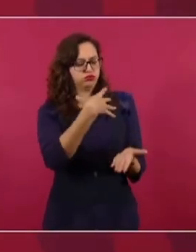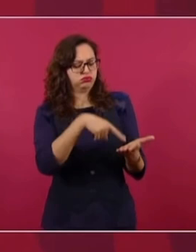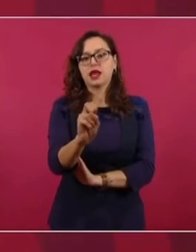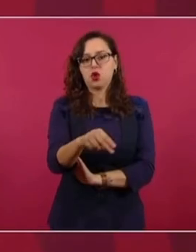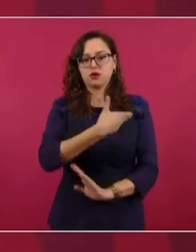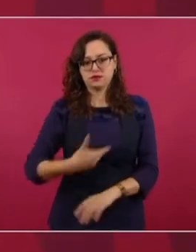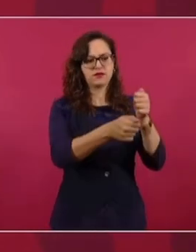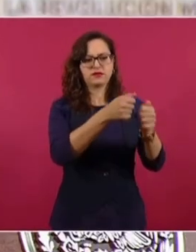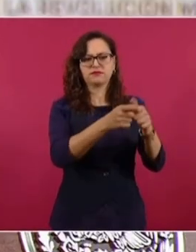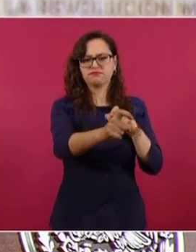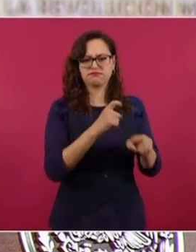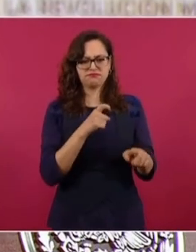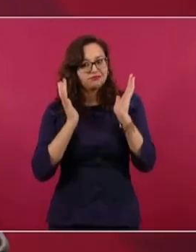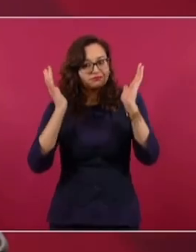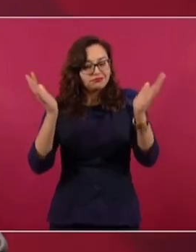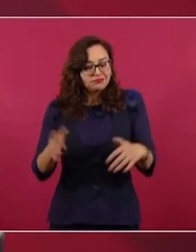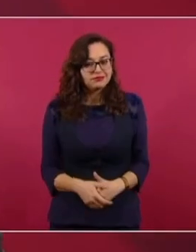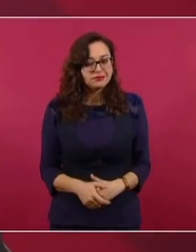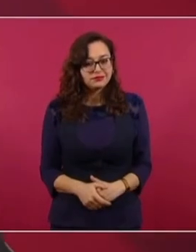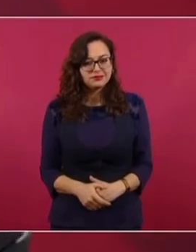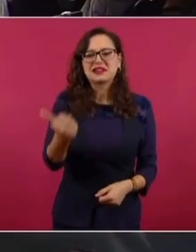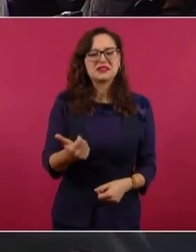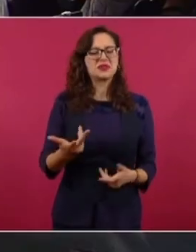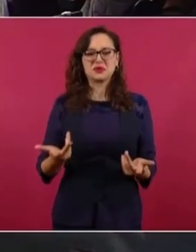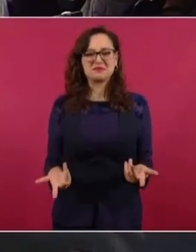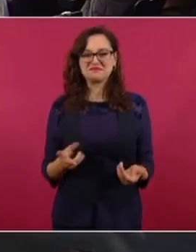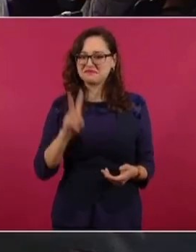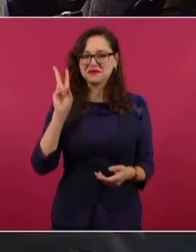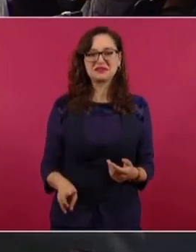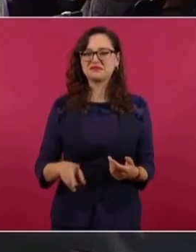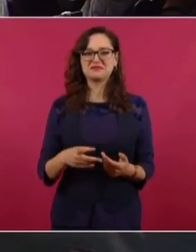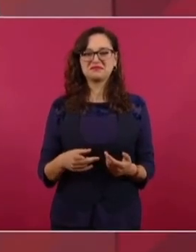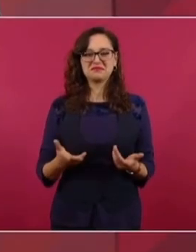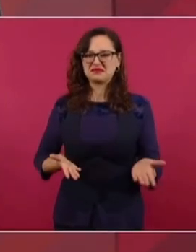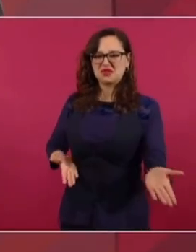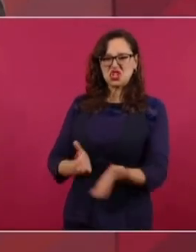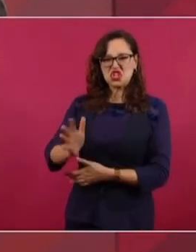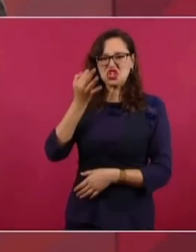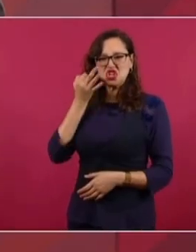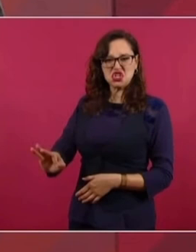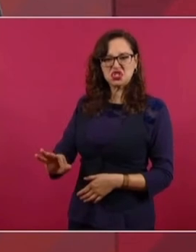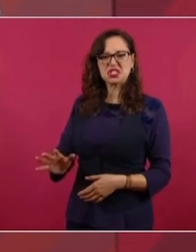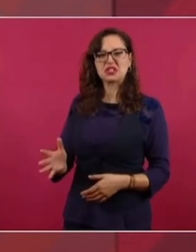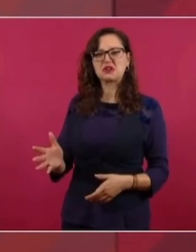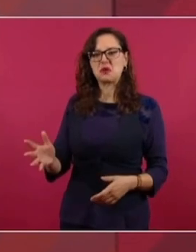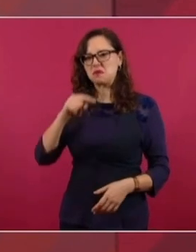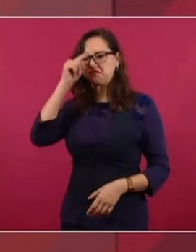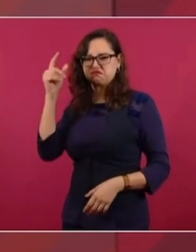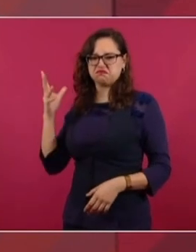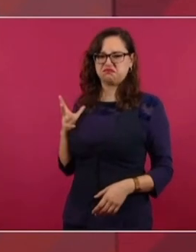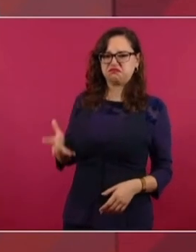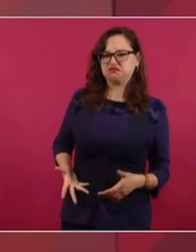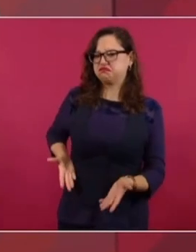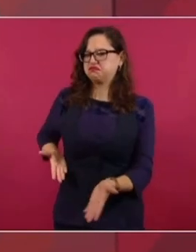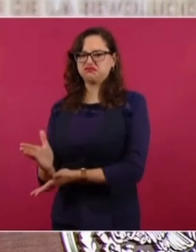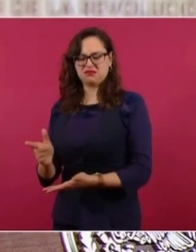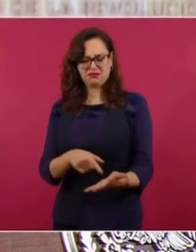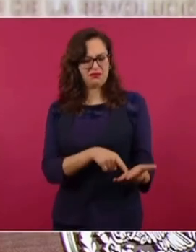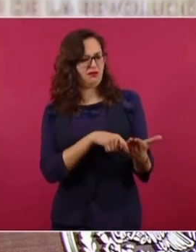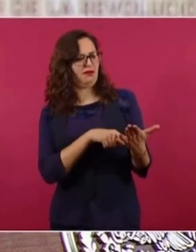pero pensé pues es una volada y totalmente majadera, en un tono soberbio de prepotencia,